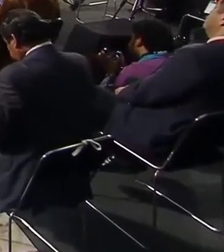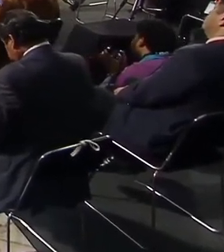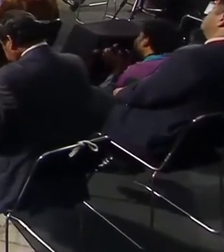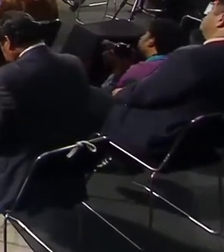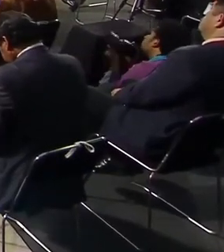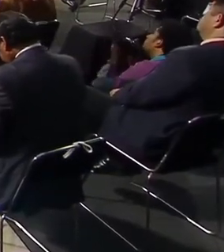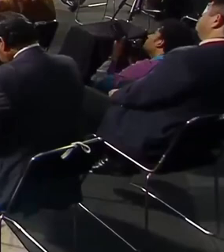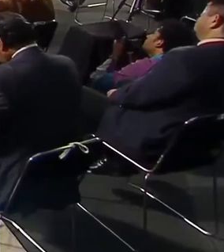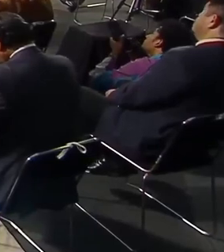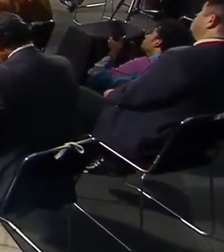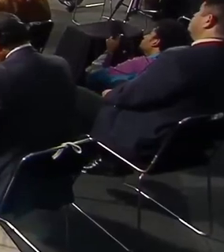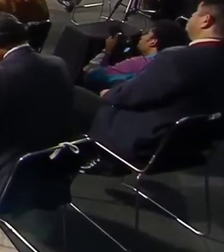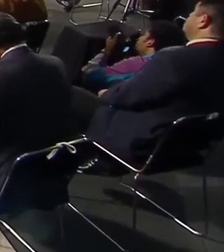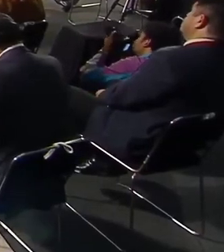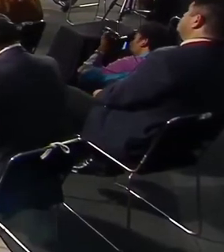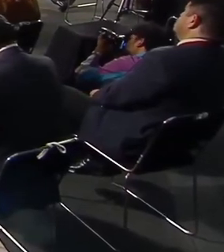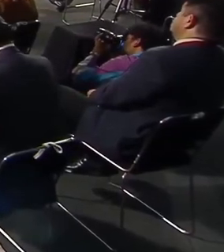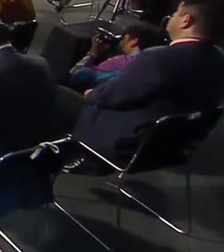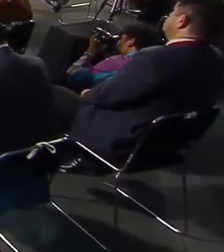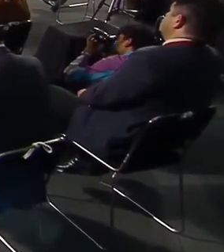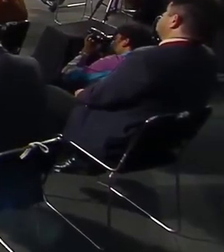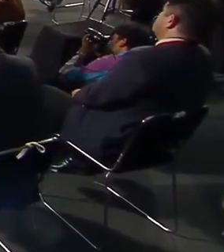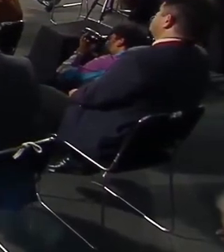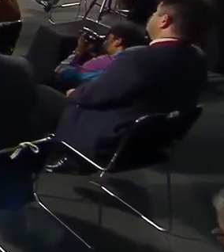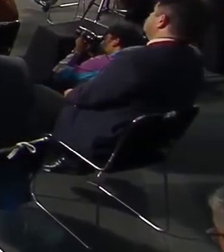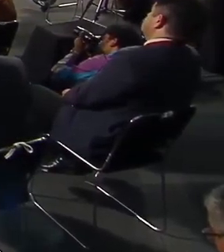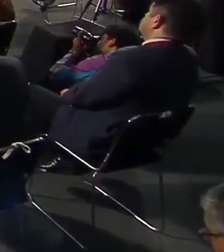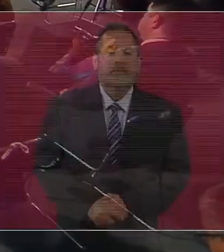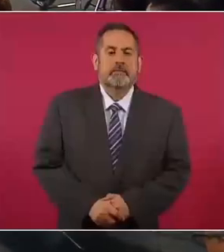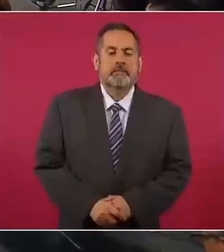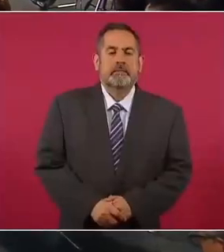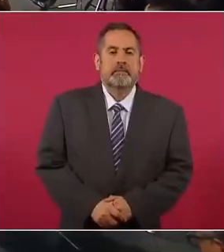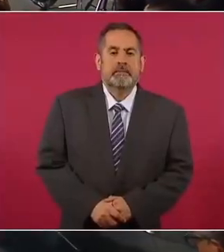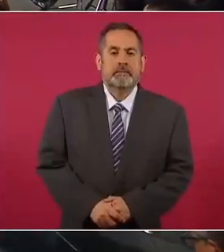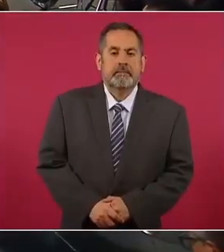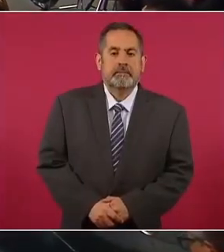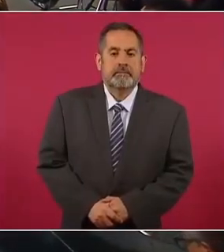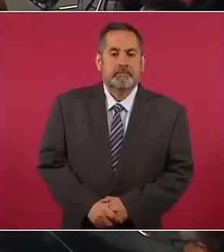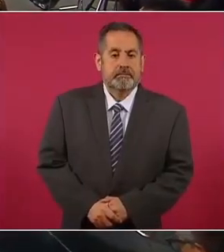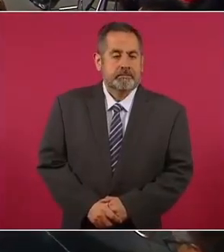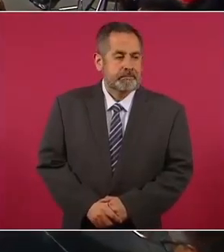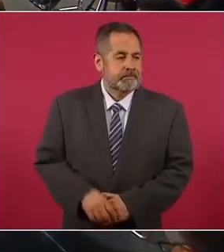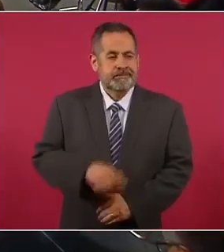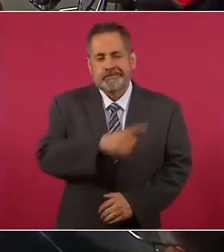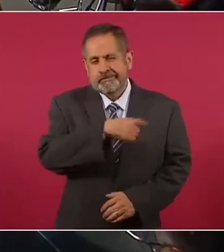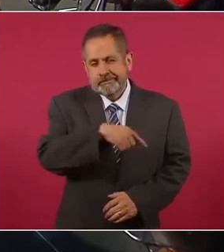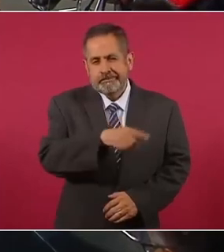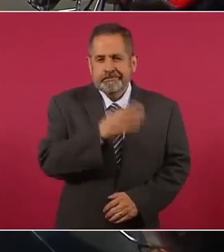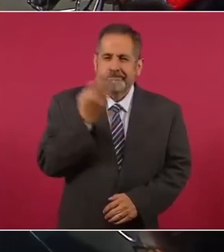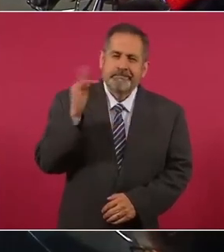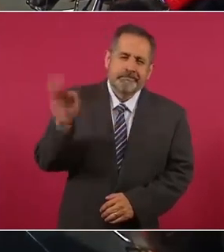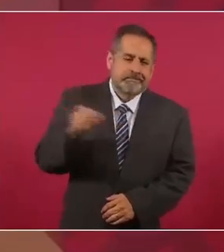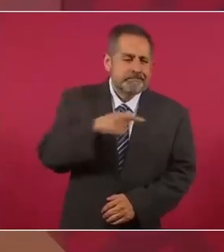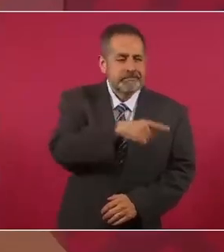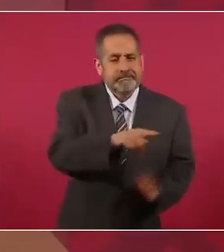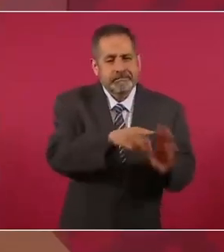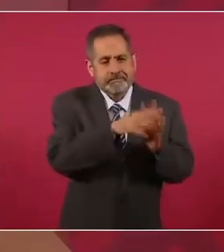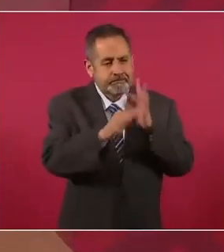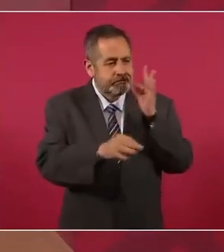con sus intelectuales orgánicos, con su prensa vendida, alquilada.